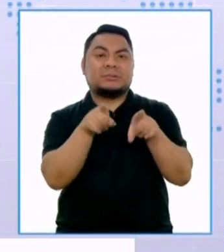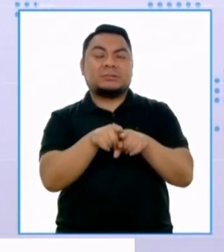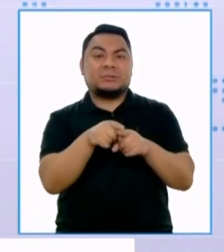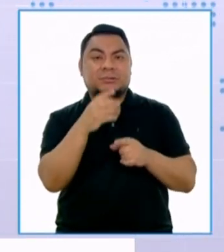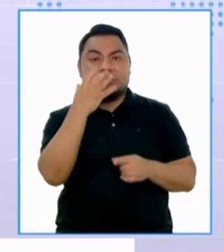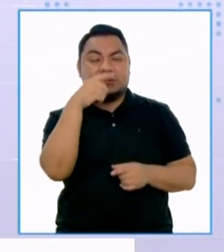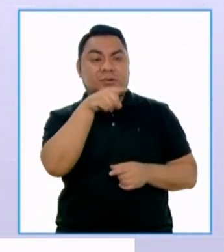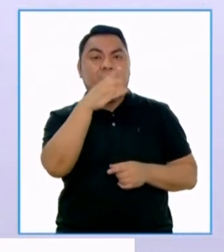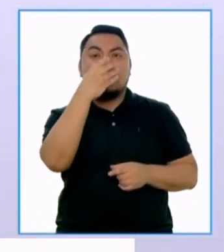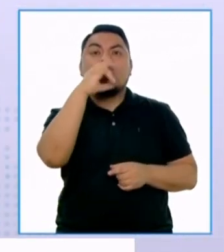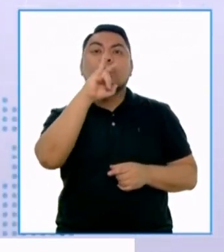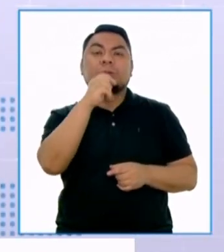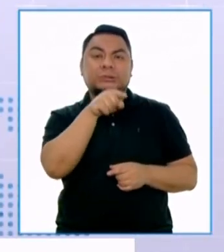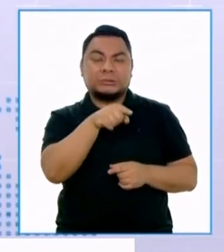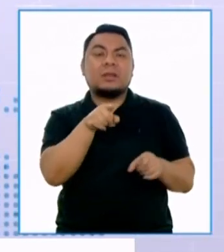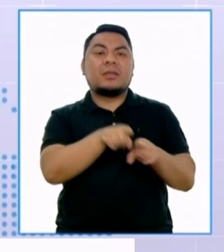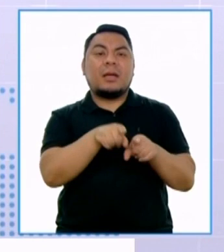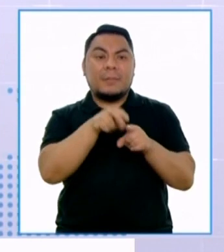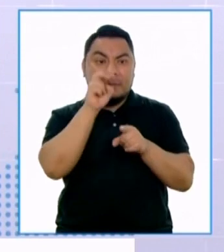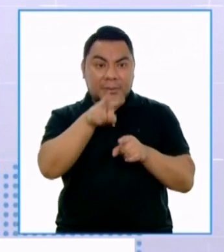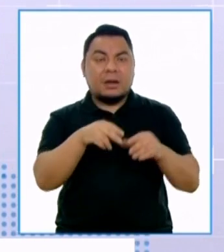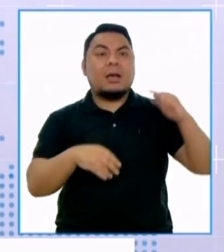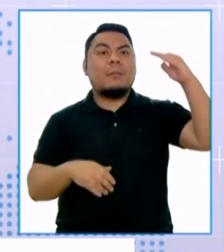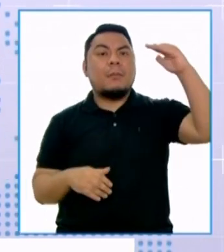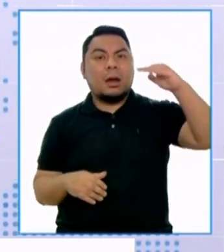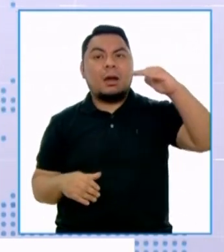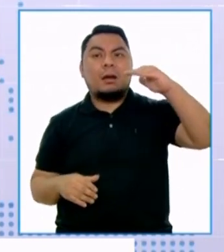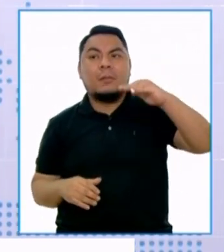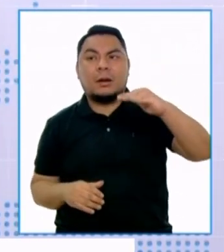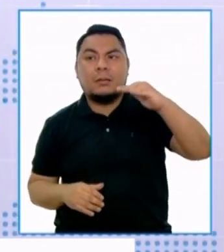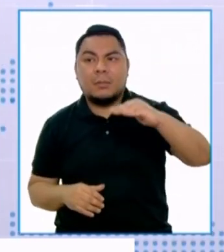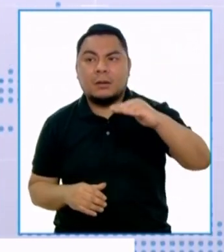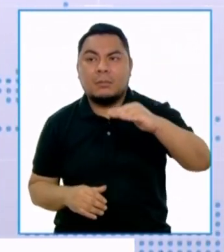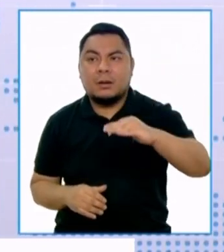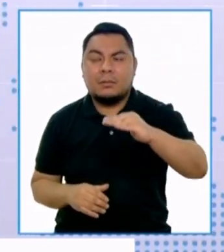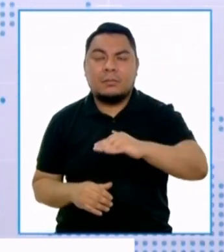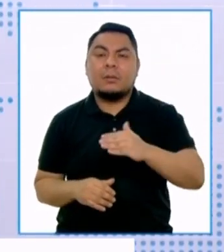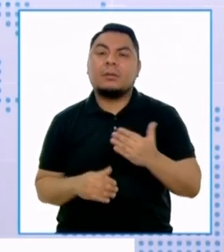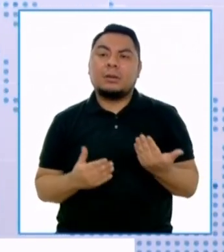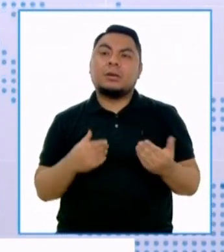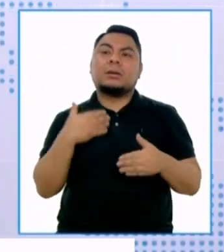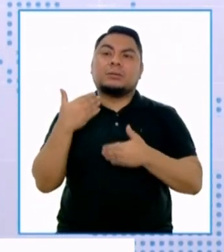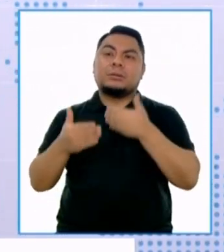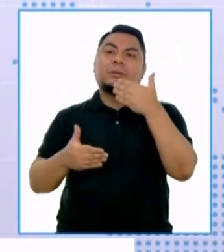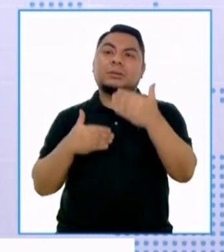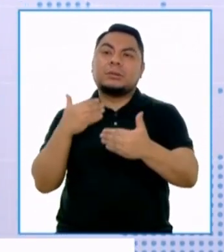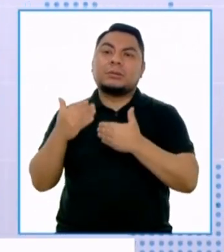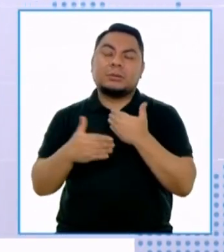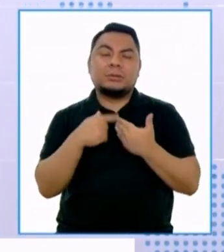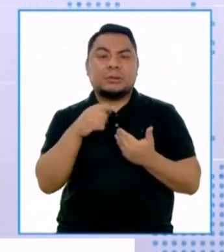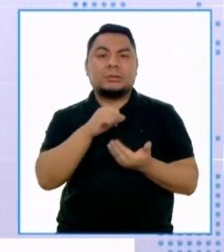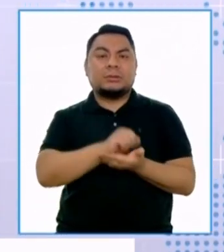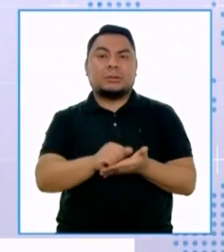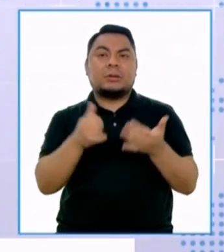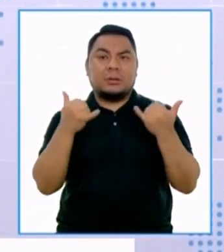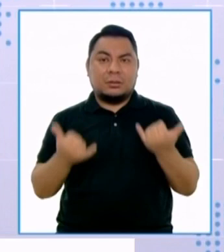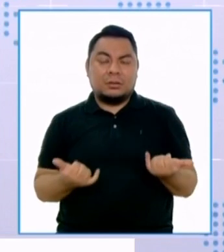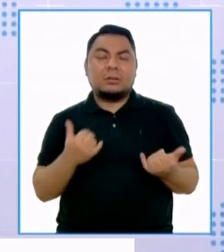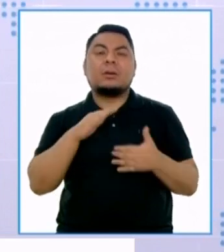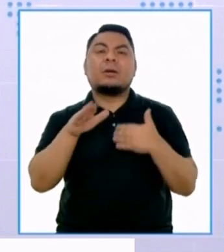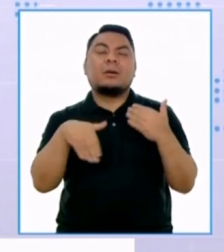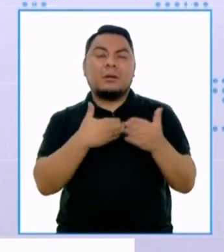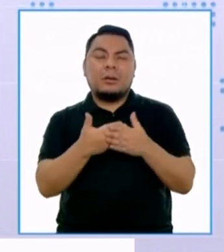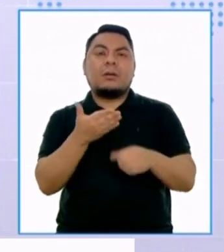cuidados intensivos a lo largo de nuestro país, que nos muestra que ciertamente estamos en una etapa de